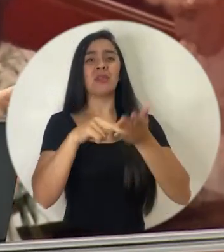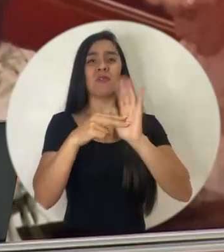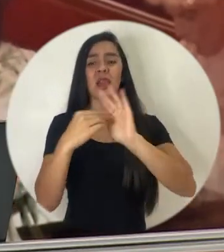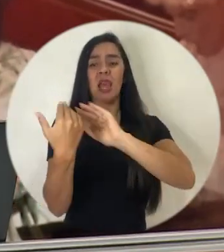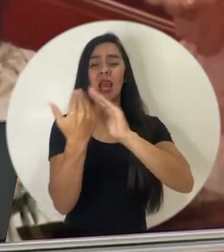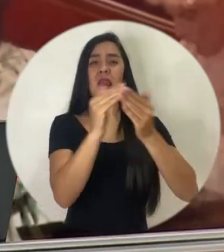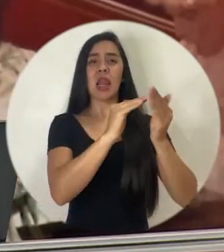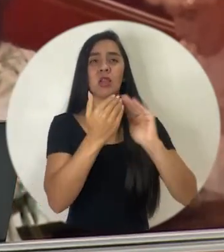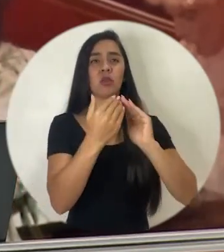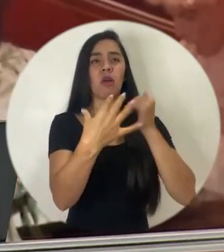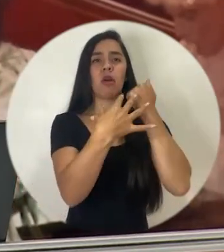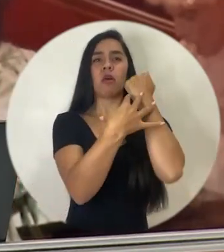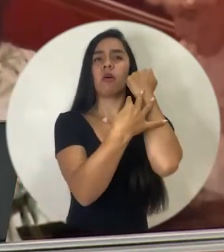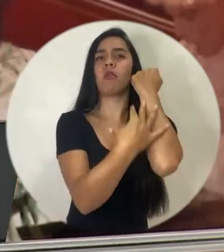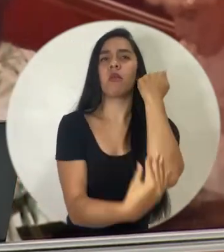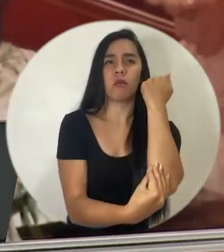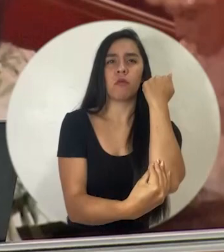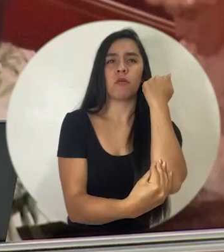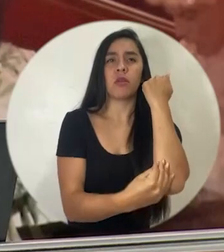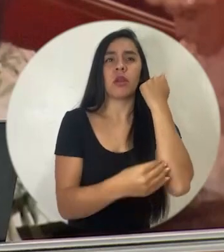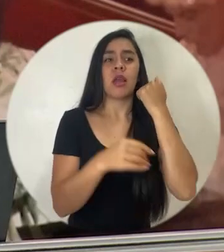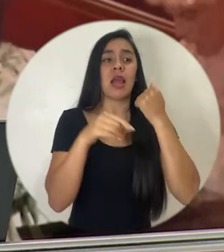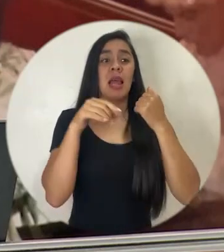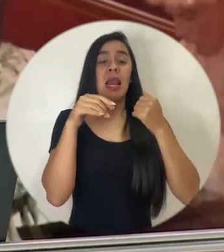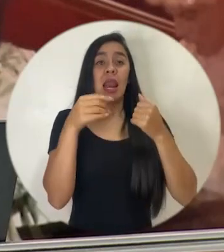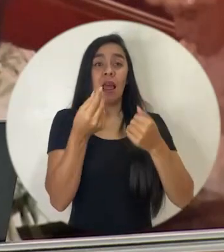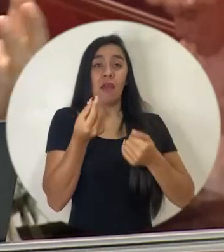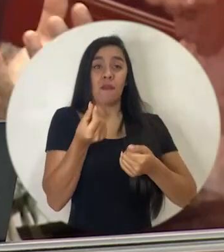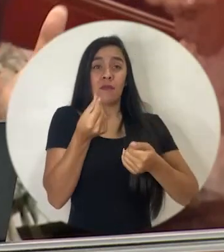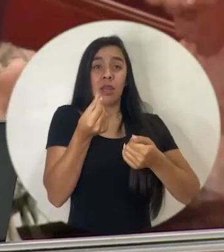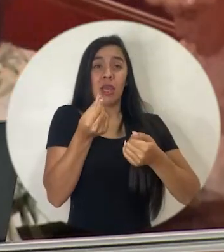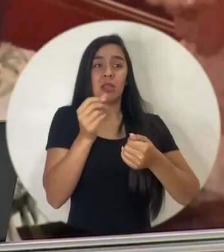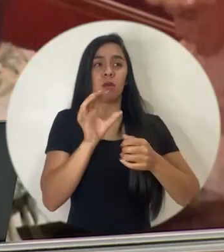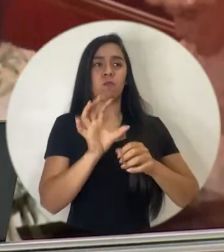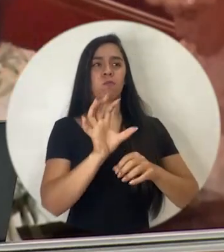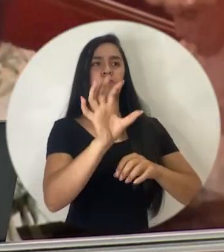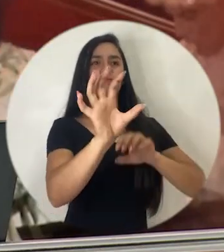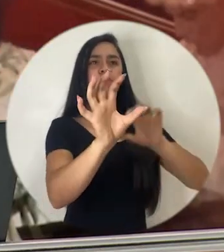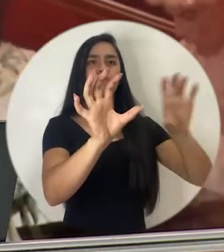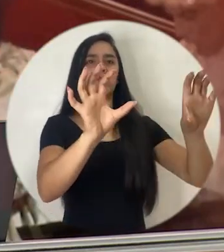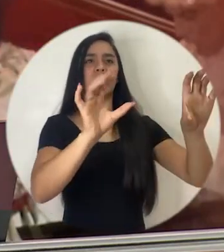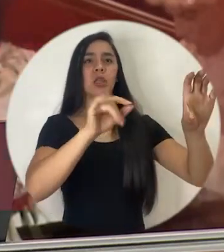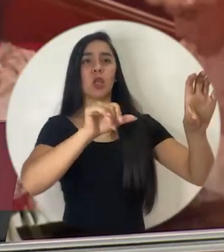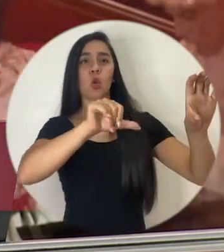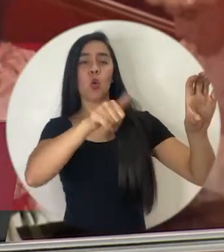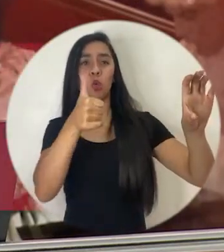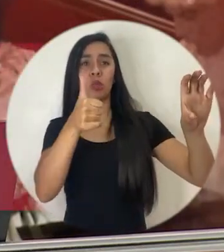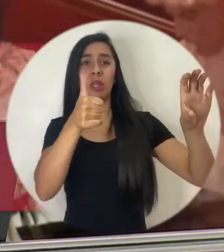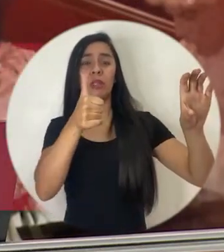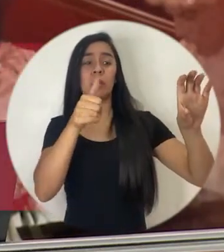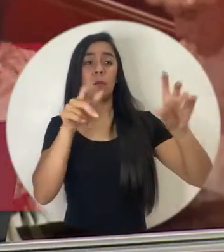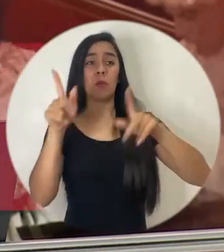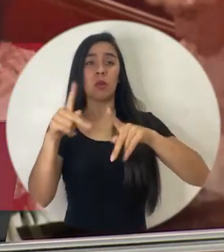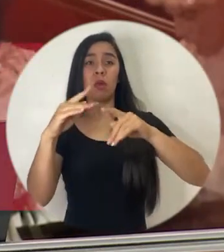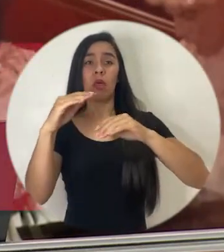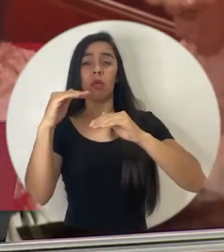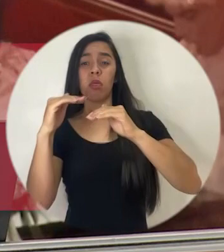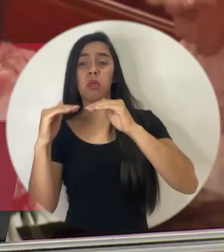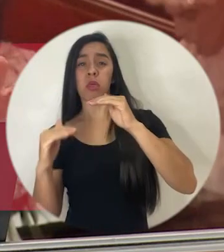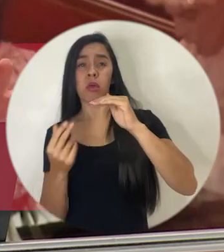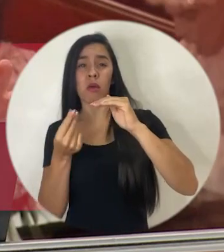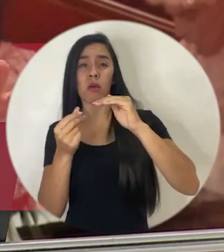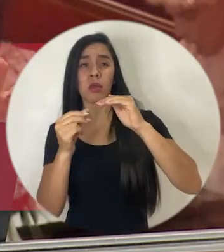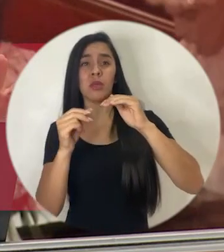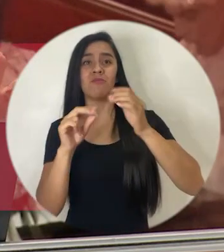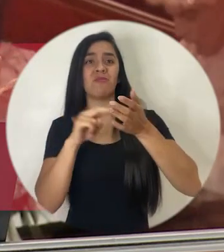concentra, los mercados no tienen fuerza y entonces no hay demanda para que las empresas crezcan y se produce